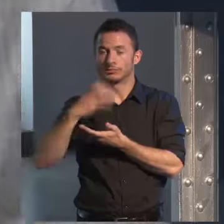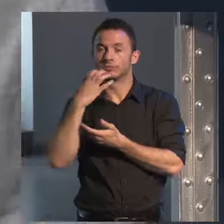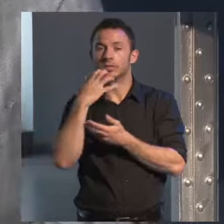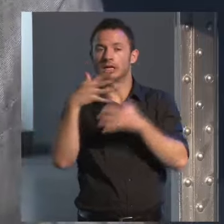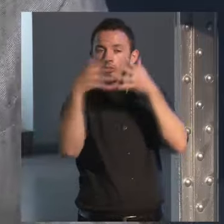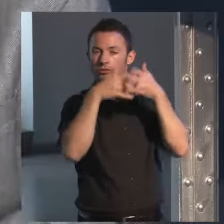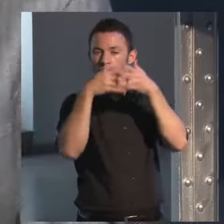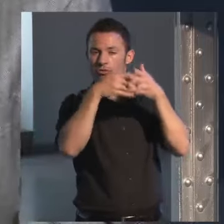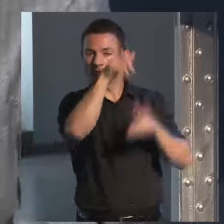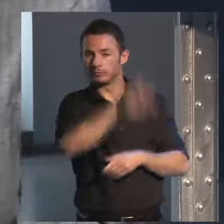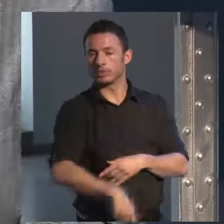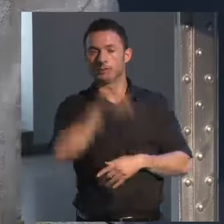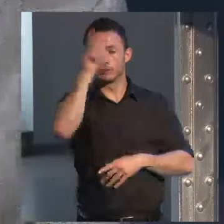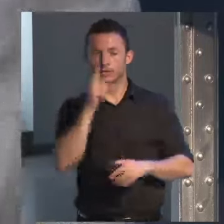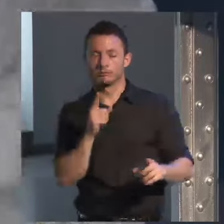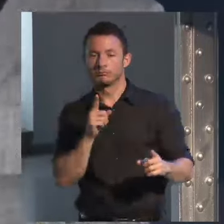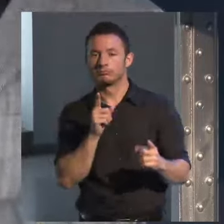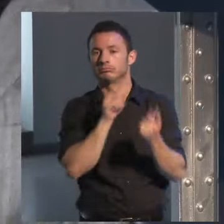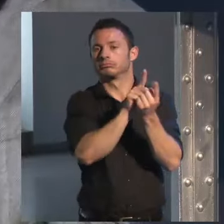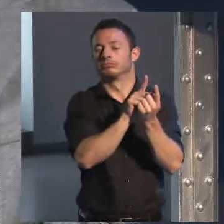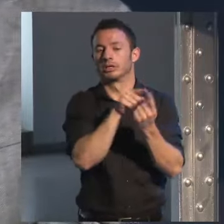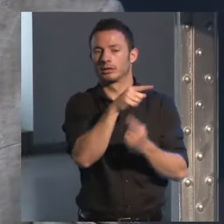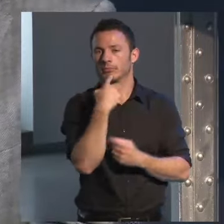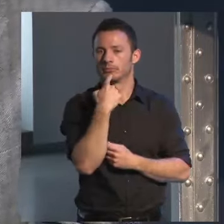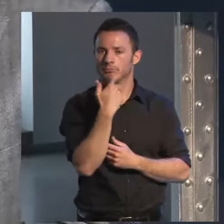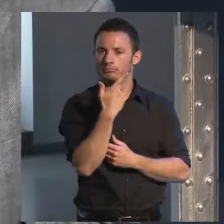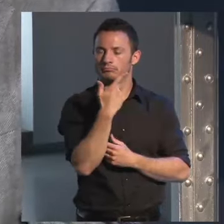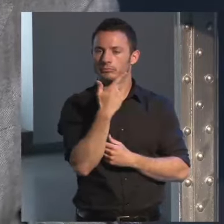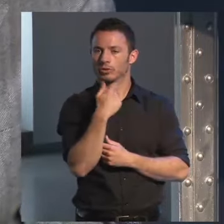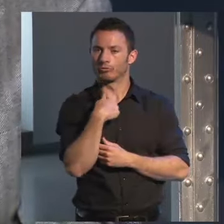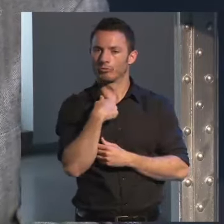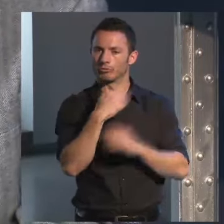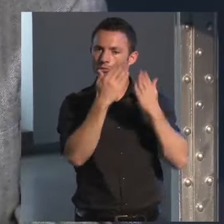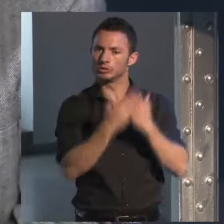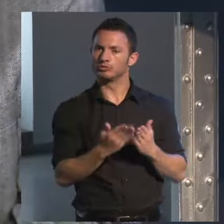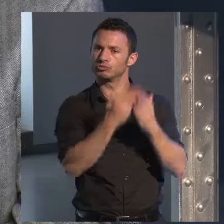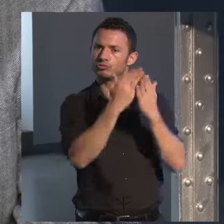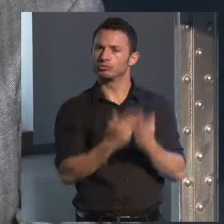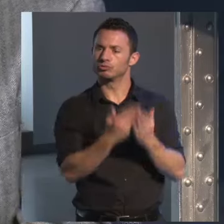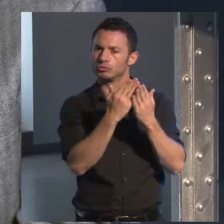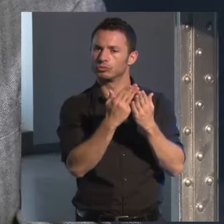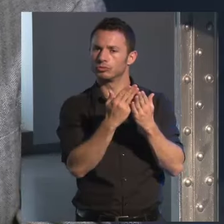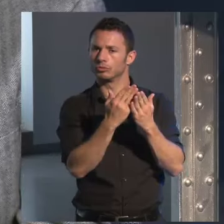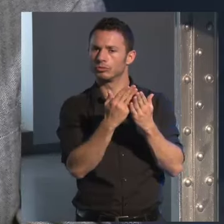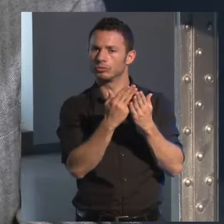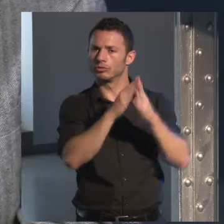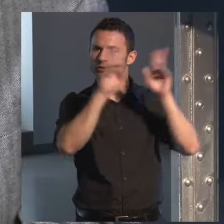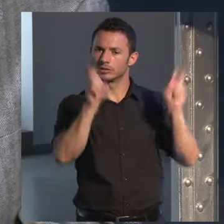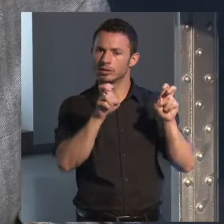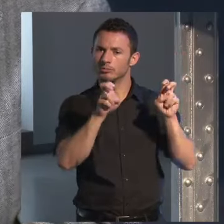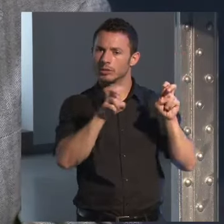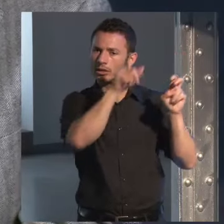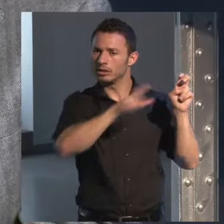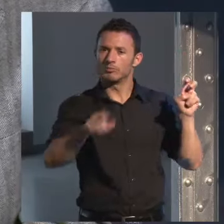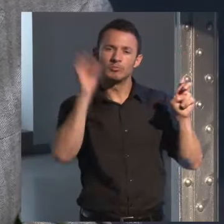Unidos una profesora una vez que me dice estoy haciendo un estudio sobre las